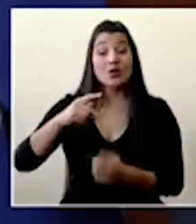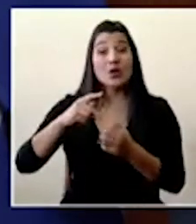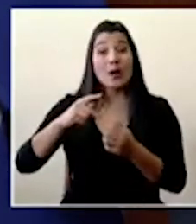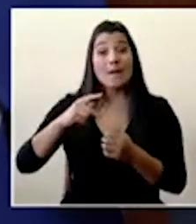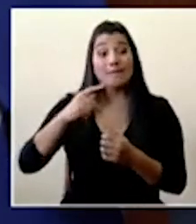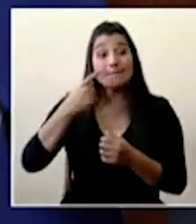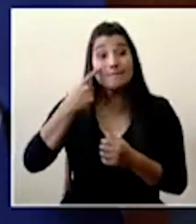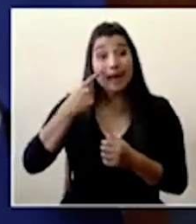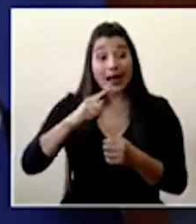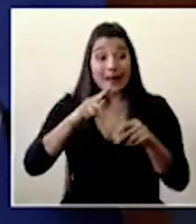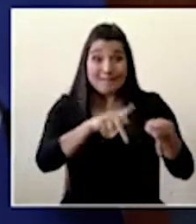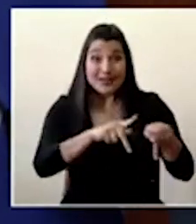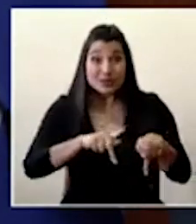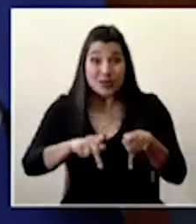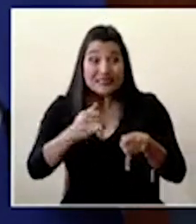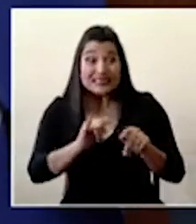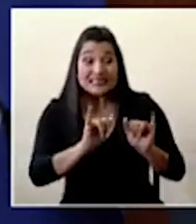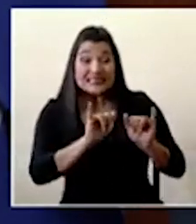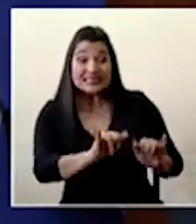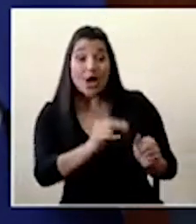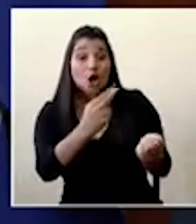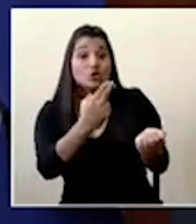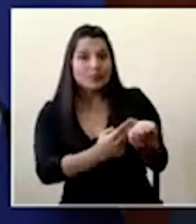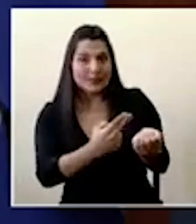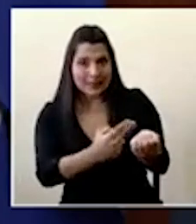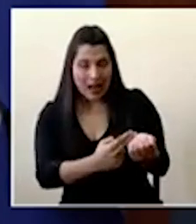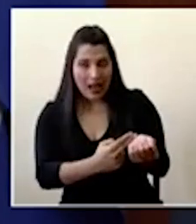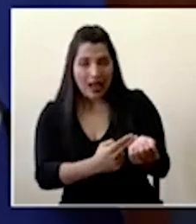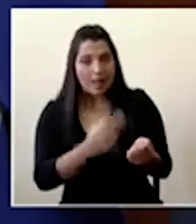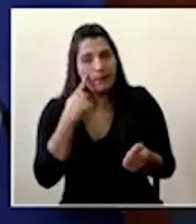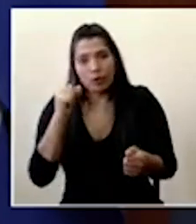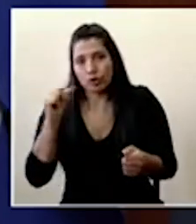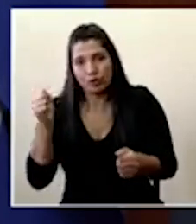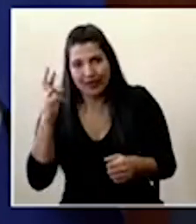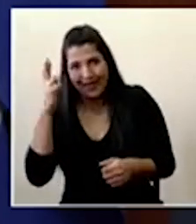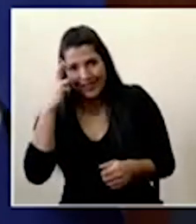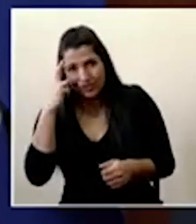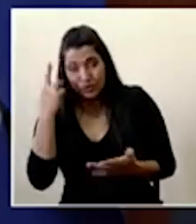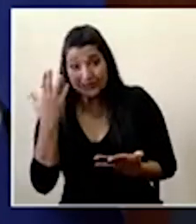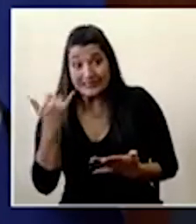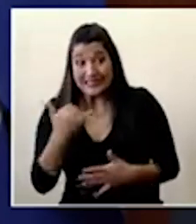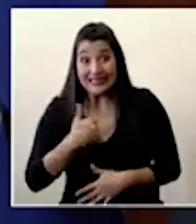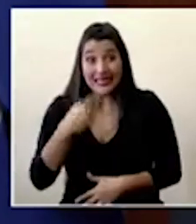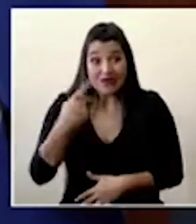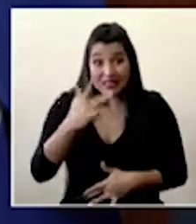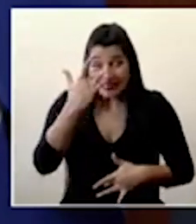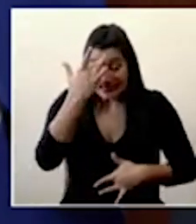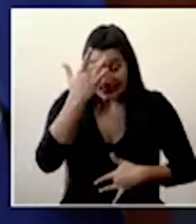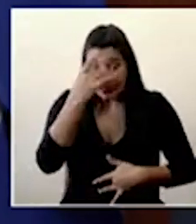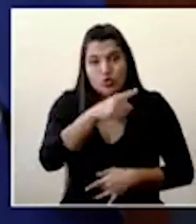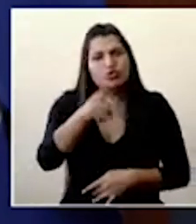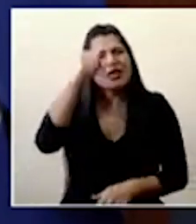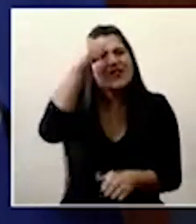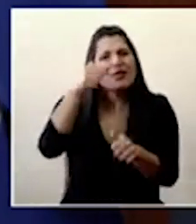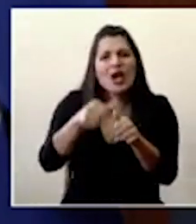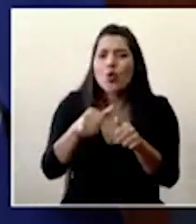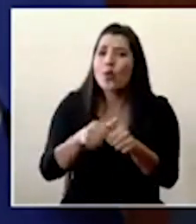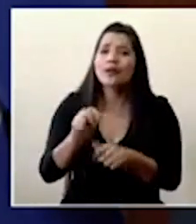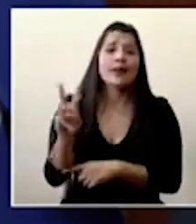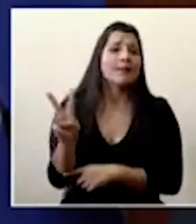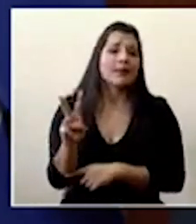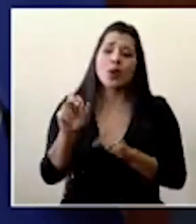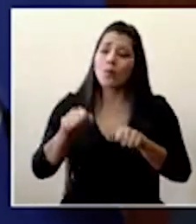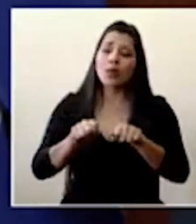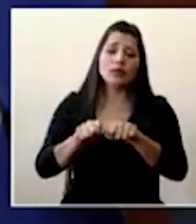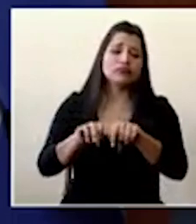que estén funcionando en los hospitales hay que recordar que este virus se puede propagar en todo el